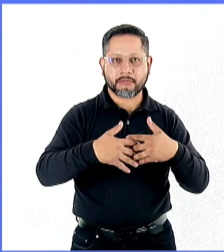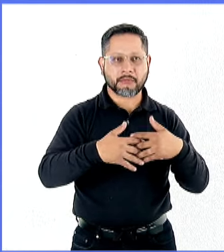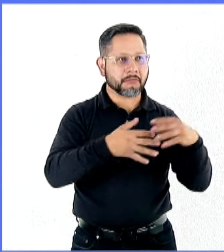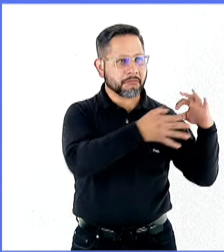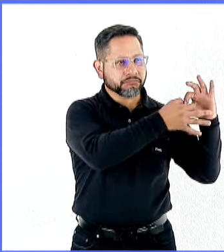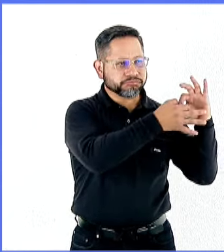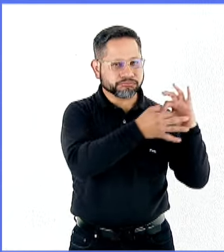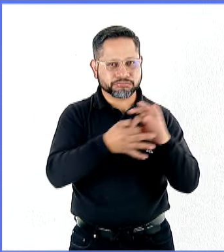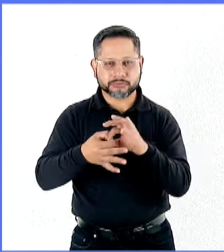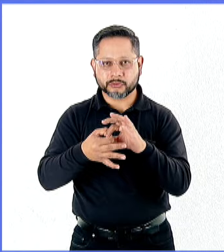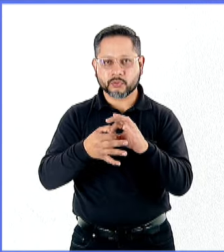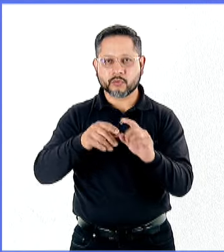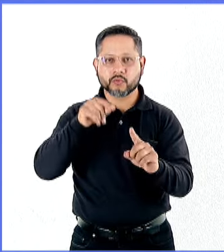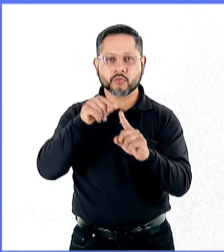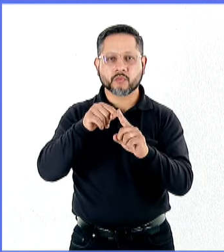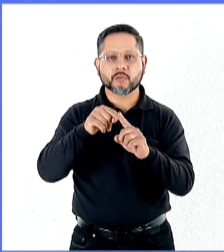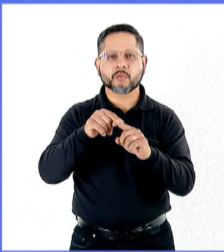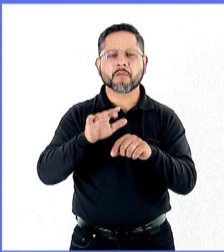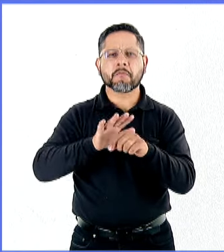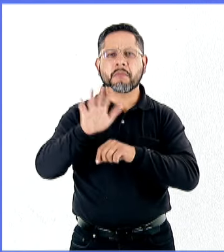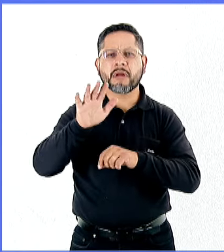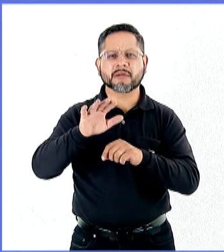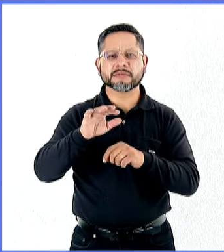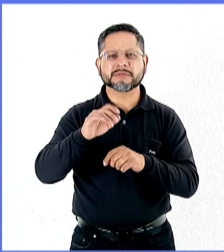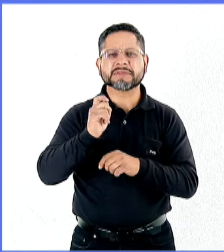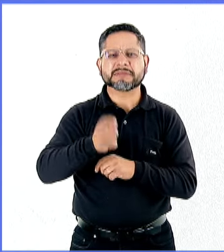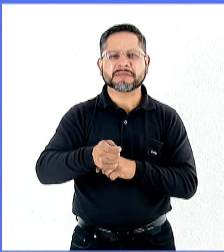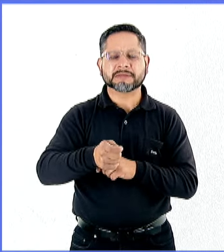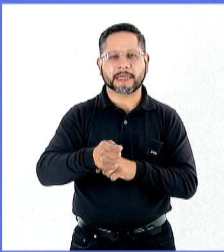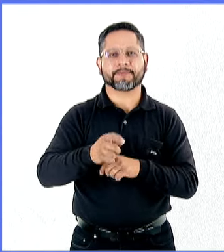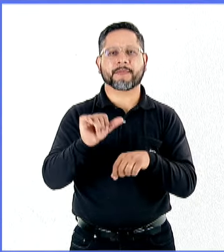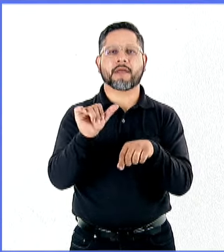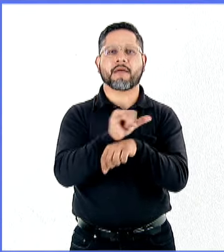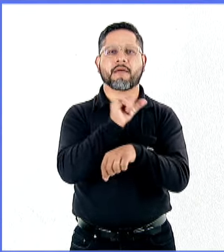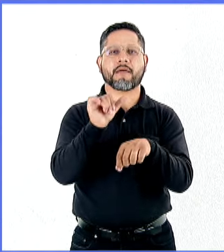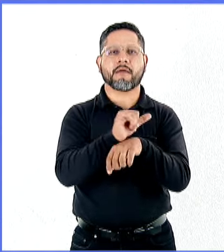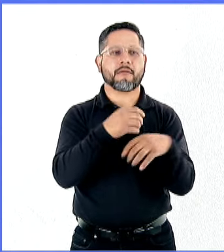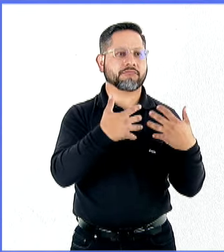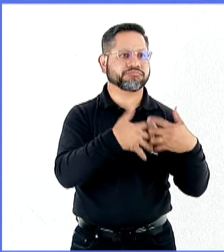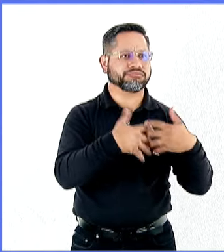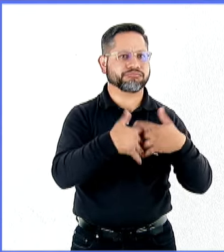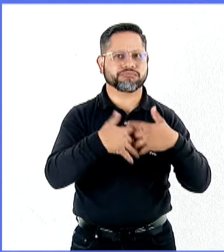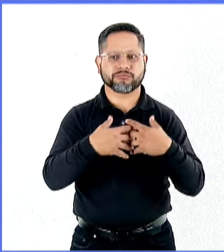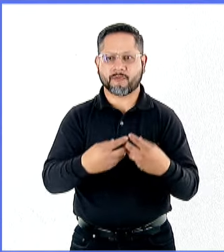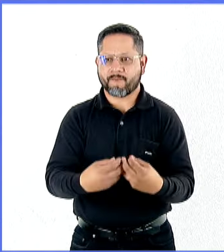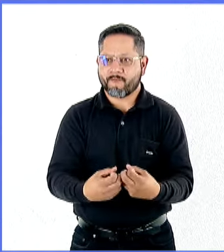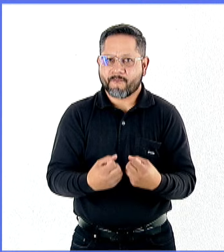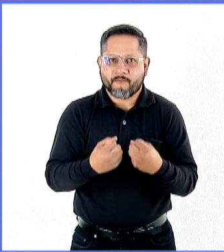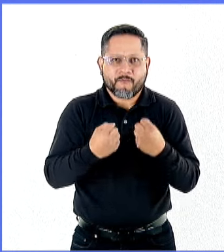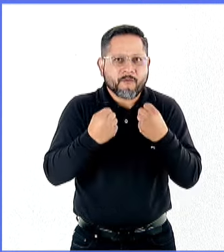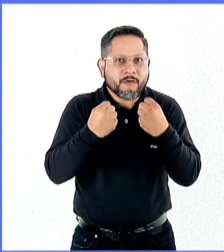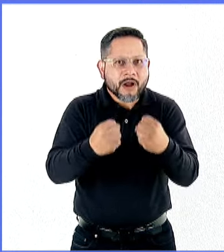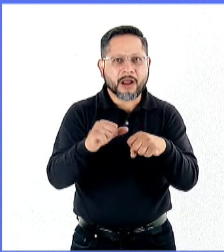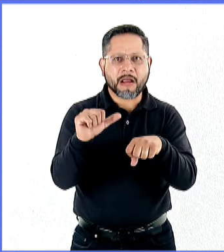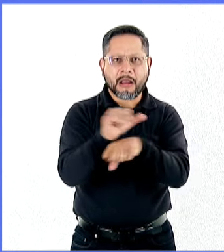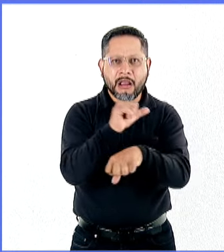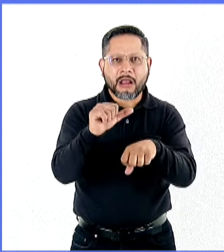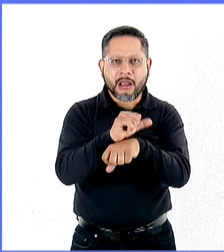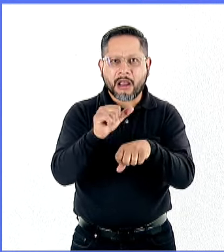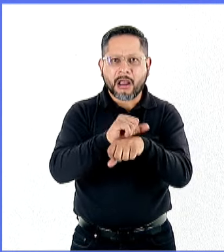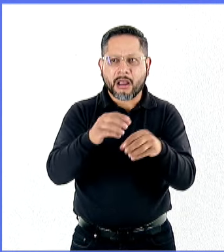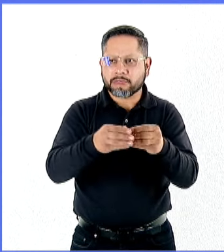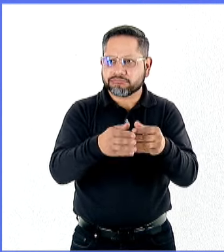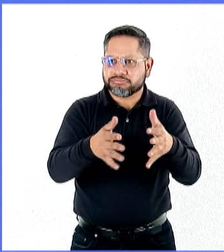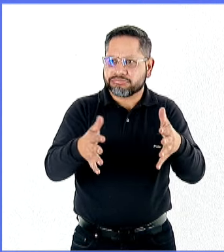varias, pero una cadena en particular es la automotriz, cómo se fortaleció en México, cómo México se convierte en uno de los principales productores y